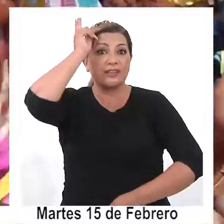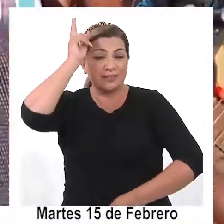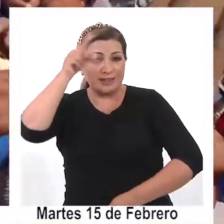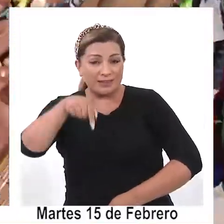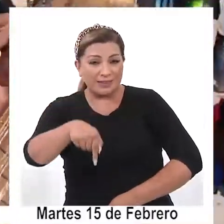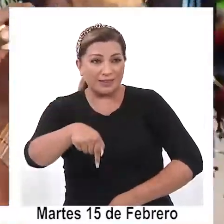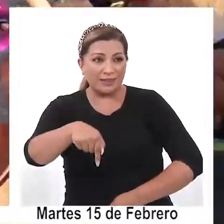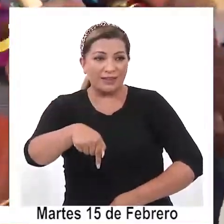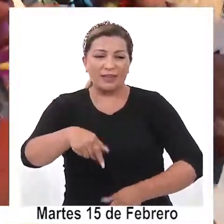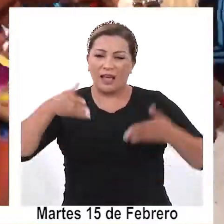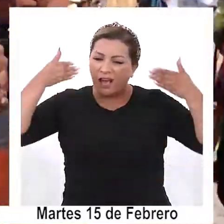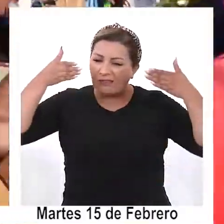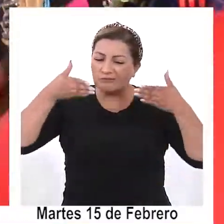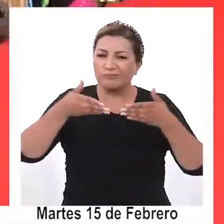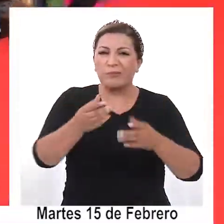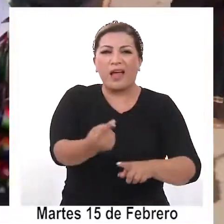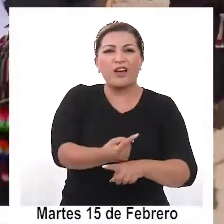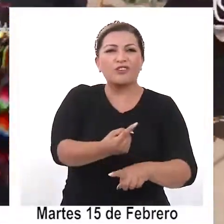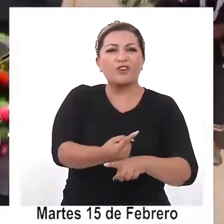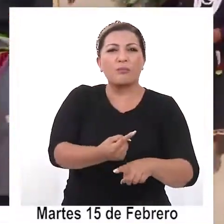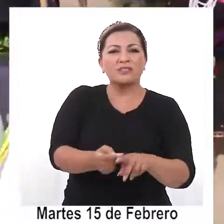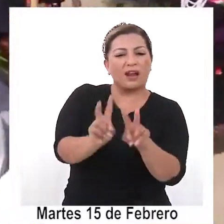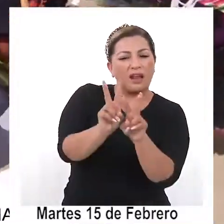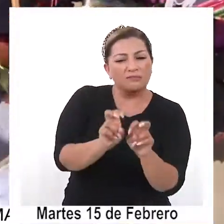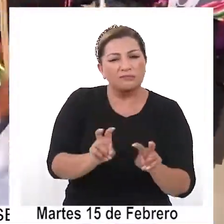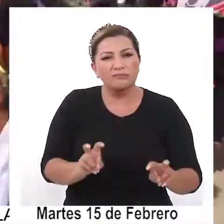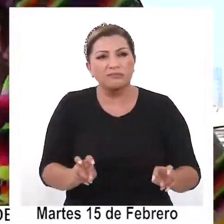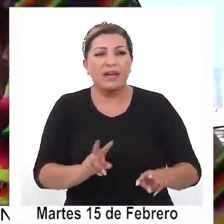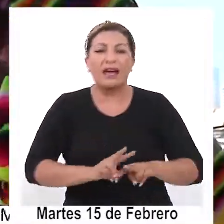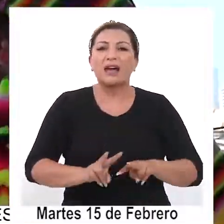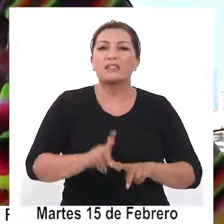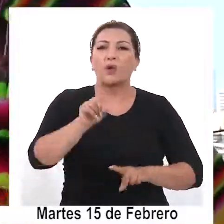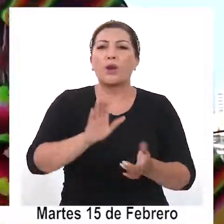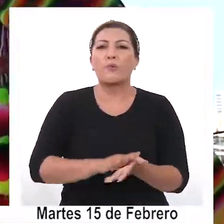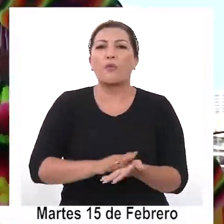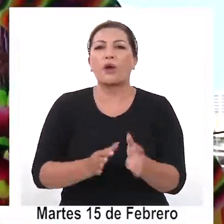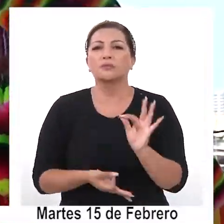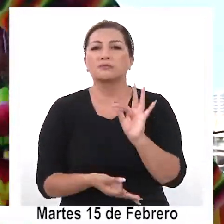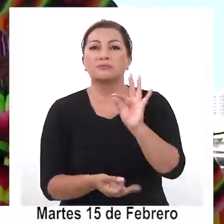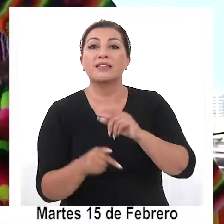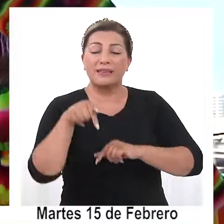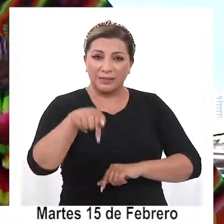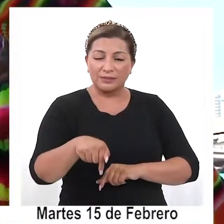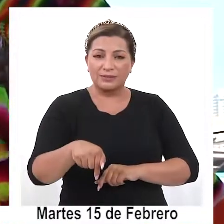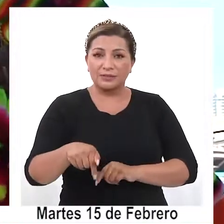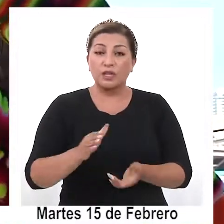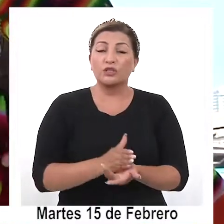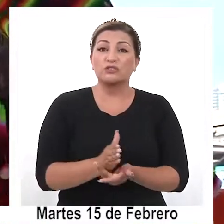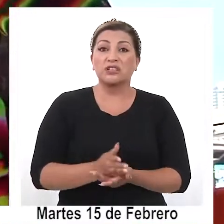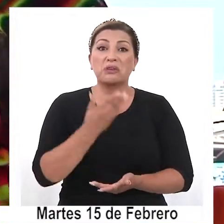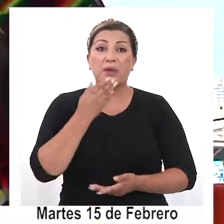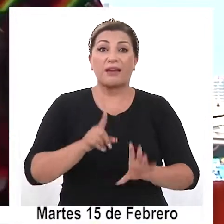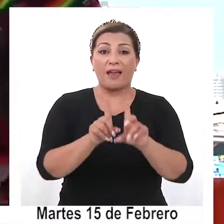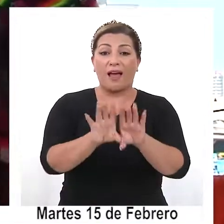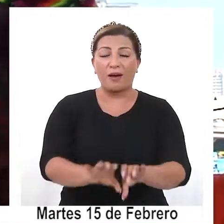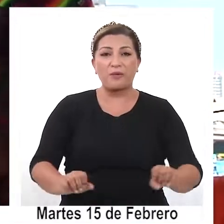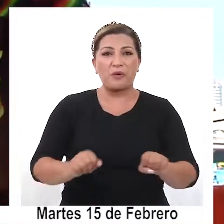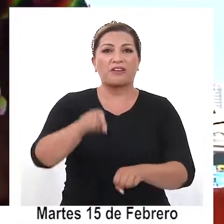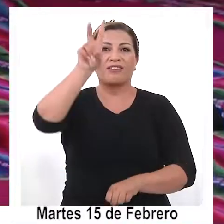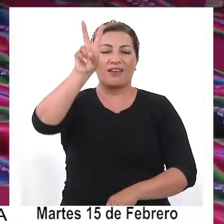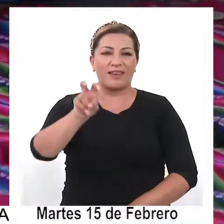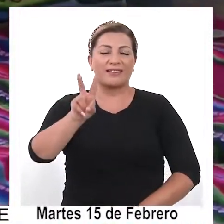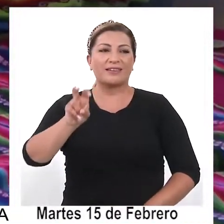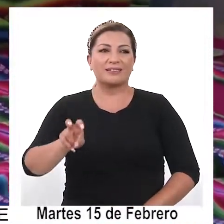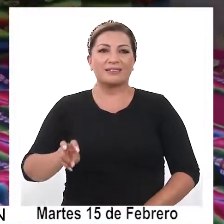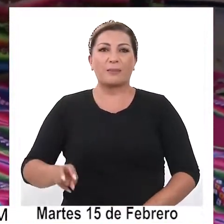que se abocarán a discutir, analizar y generar propuestas, recomendaciones y acuerdos en relación con el